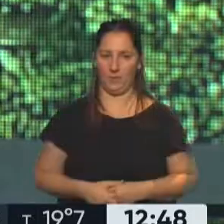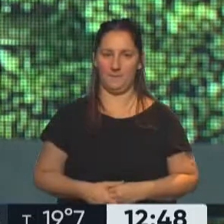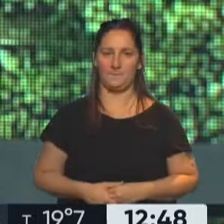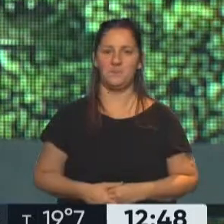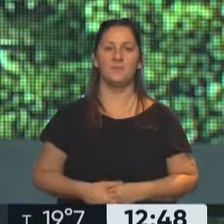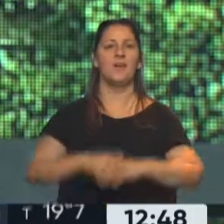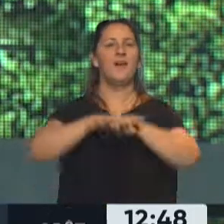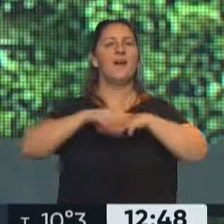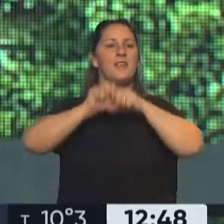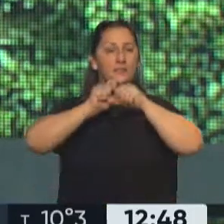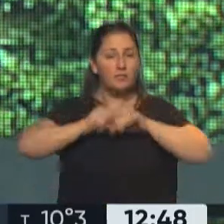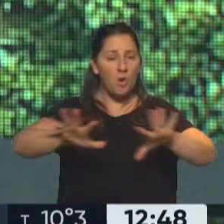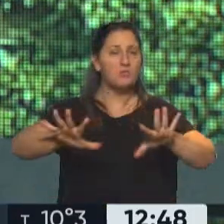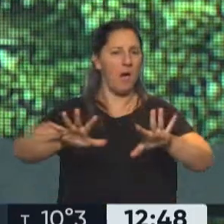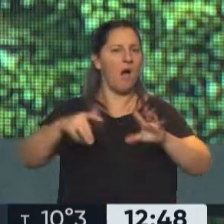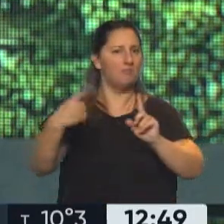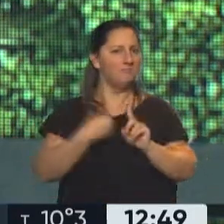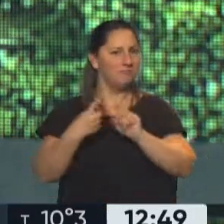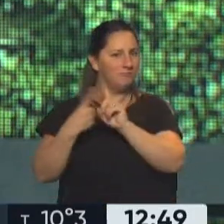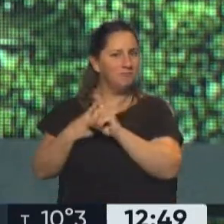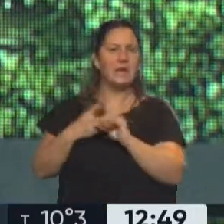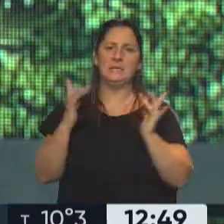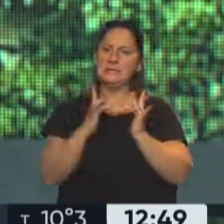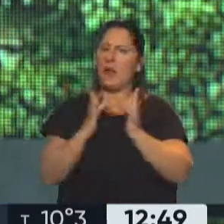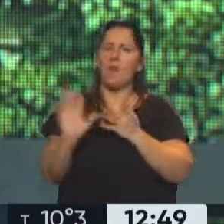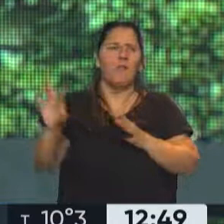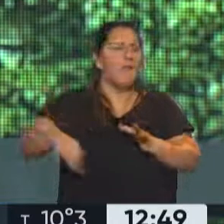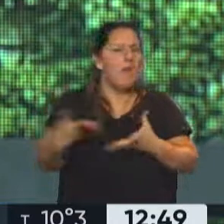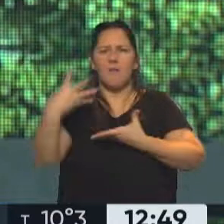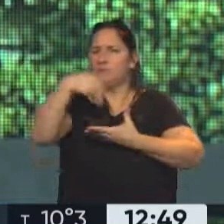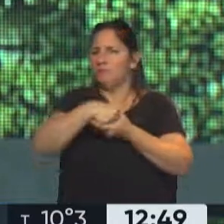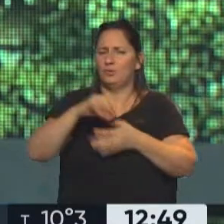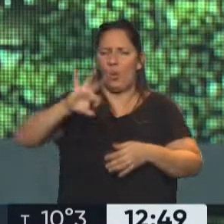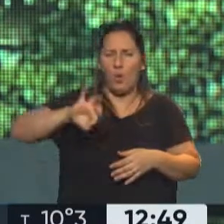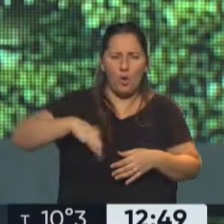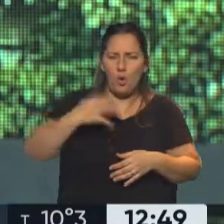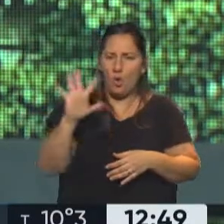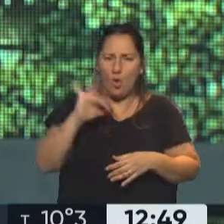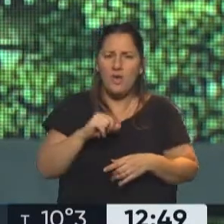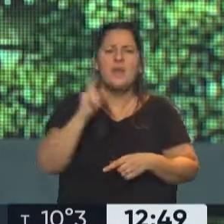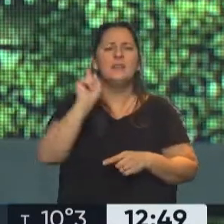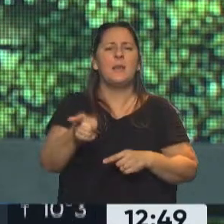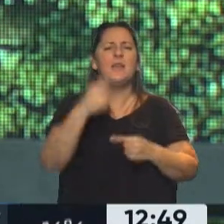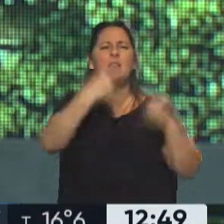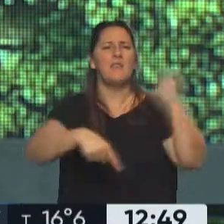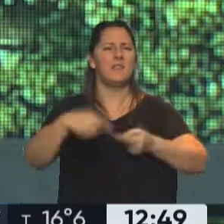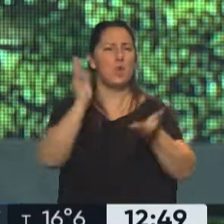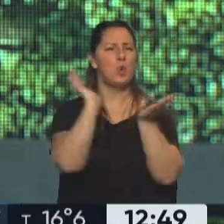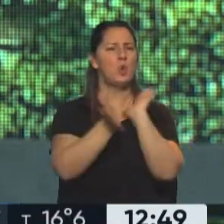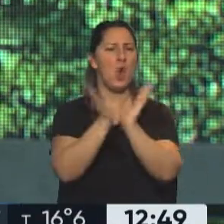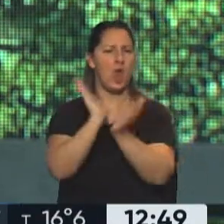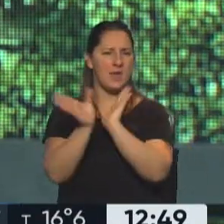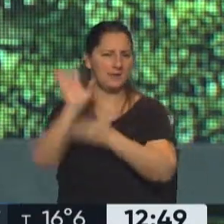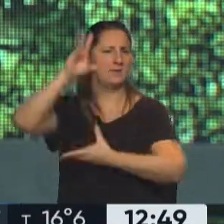Las redes sociales nos atraviesan, también internet, y es parte de la vida cotidiana, ahora también nos atraviesan las diferentes violencias que